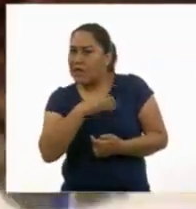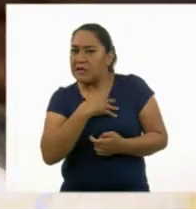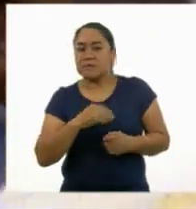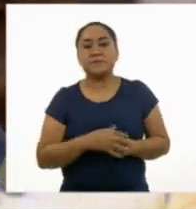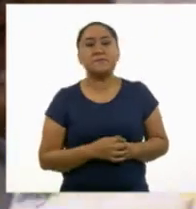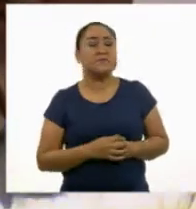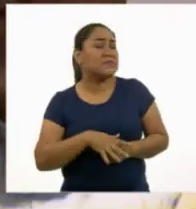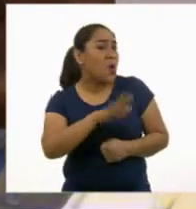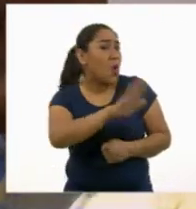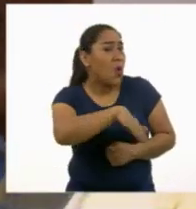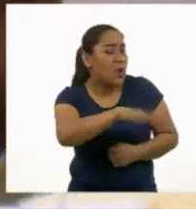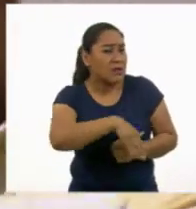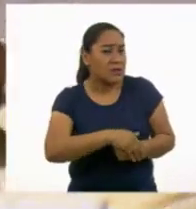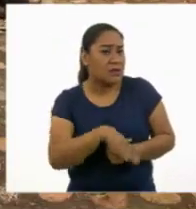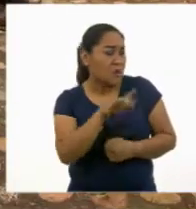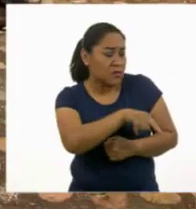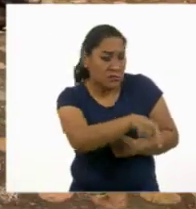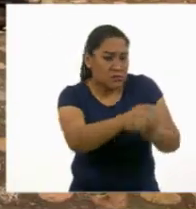oye, no puedes estar aquí.